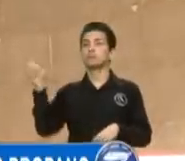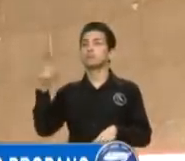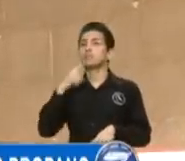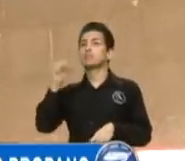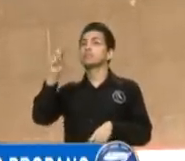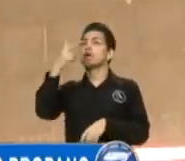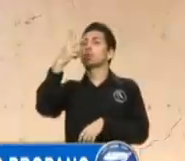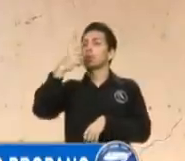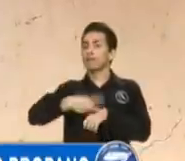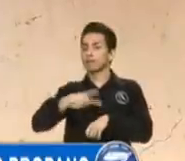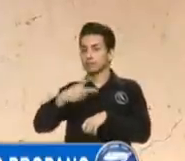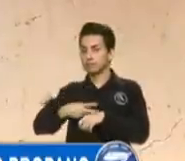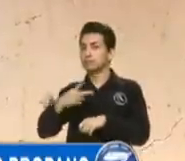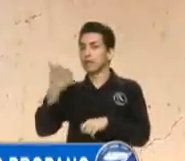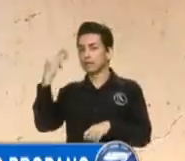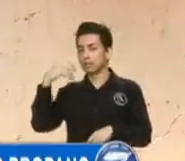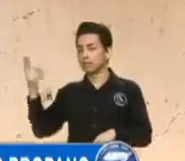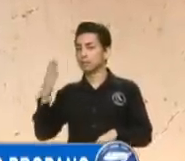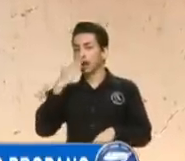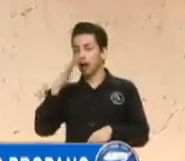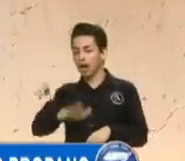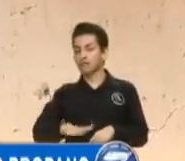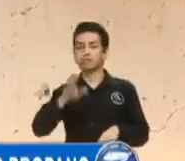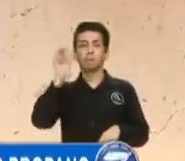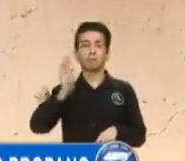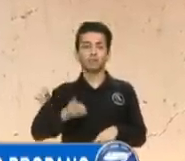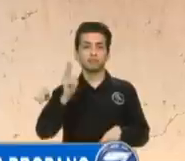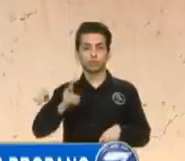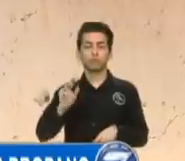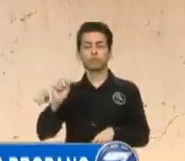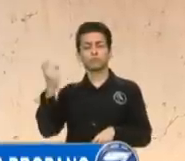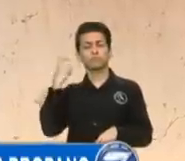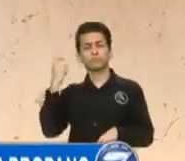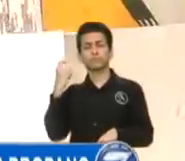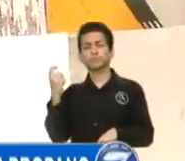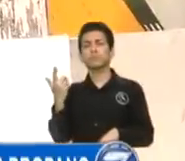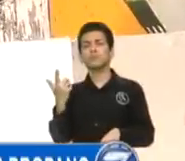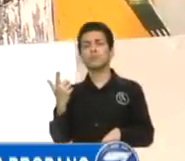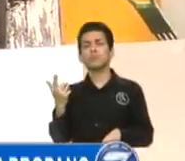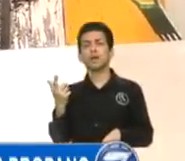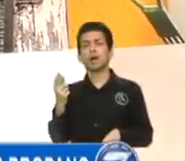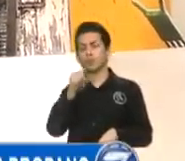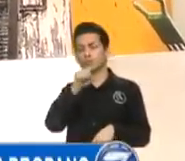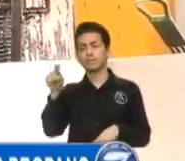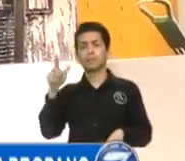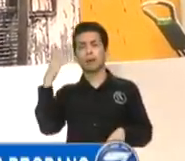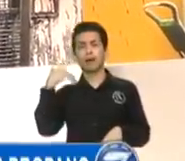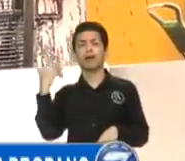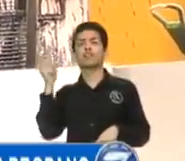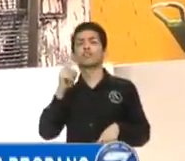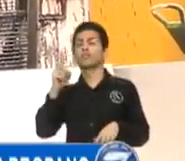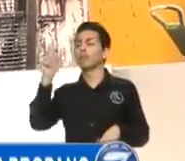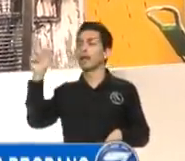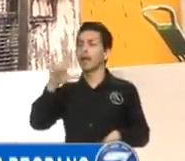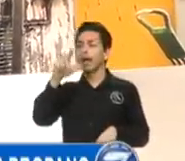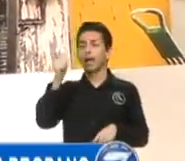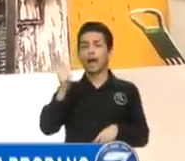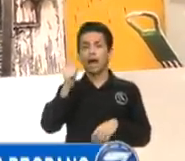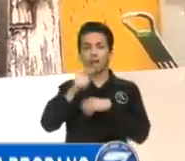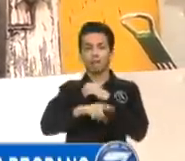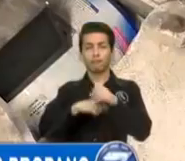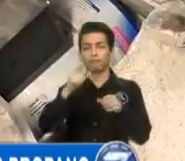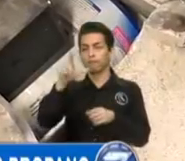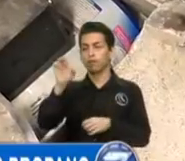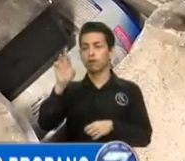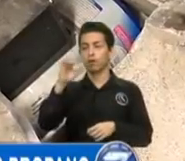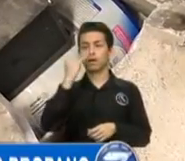relacionado con gas propano. En los últimos ocho días, el primero se registró en la colonia La Florida, en la zona 19, y dos adultos